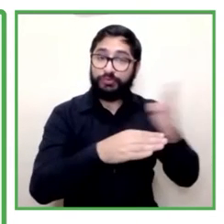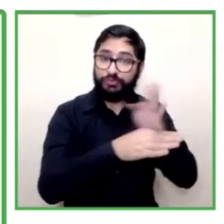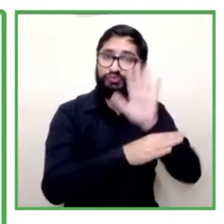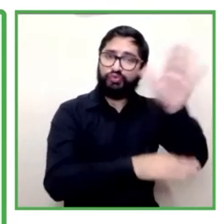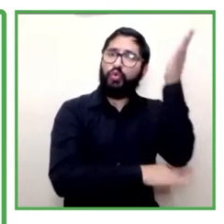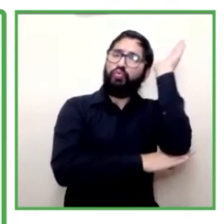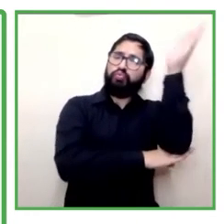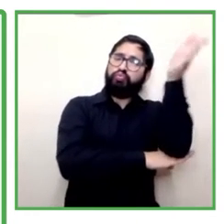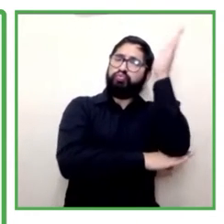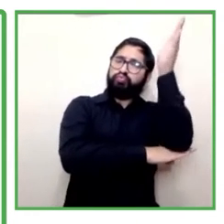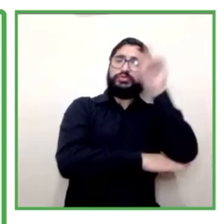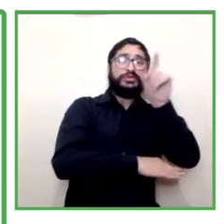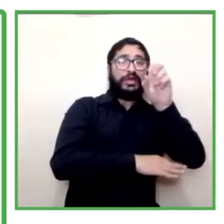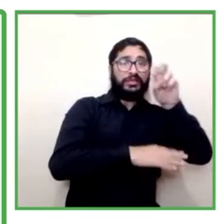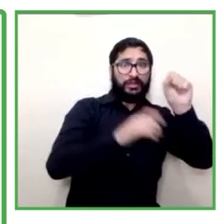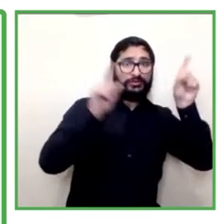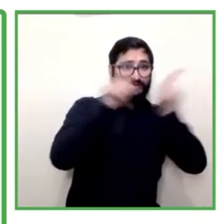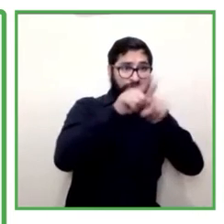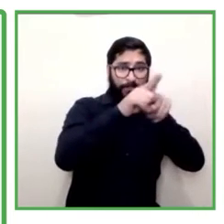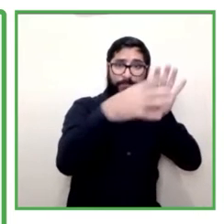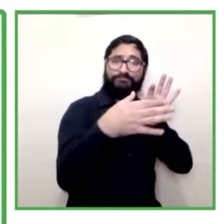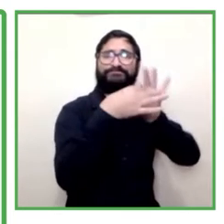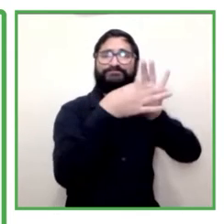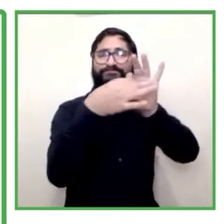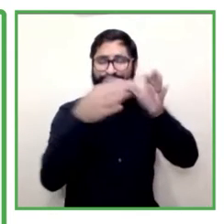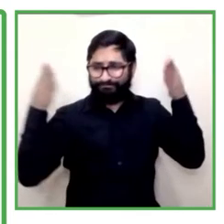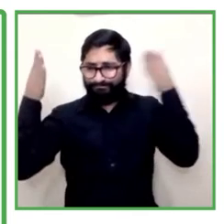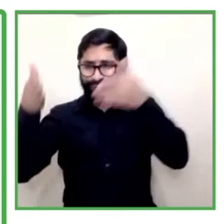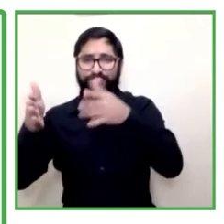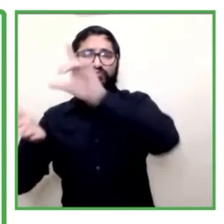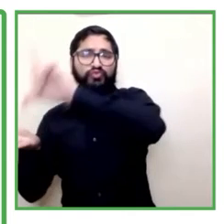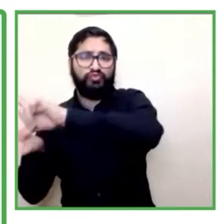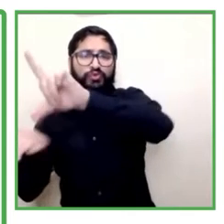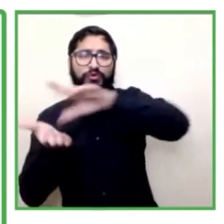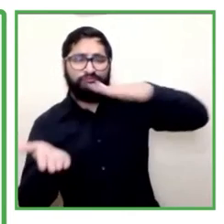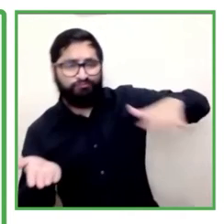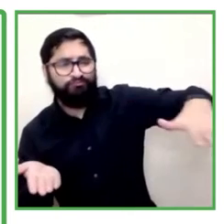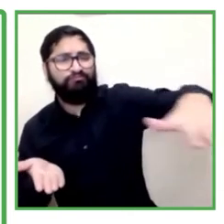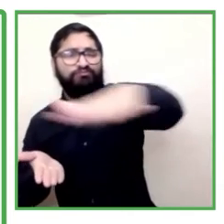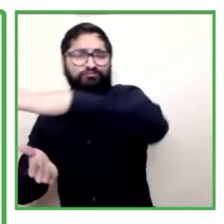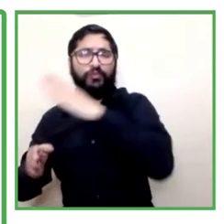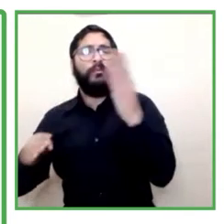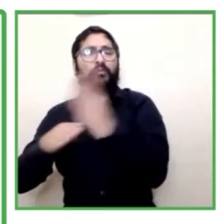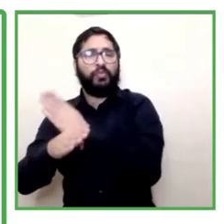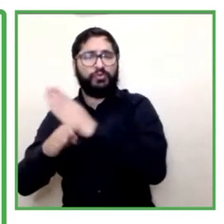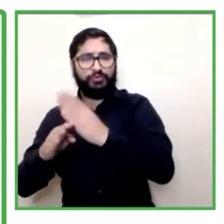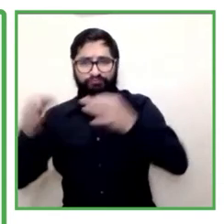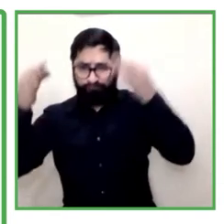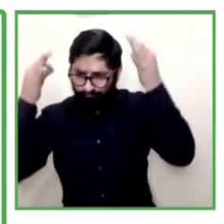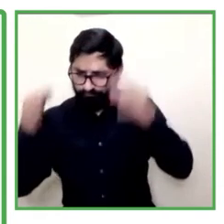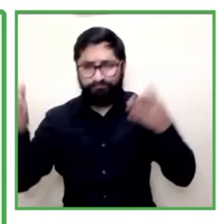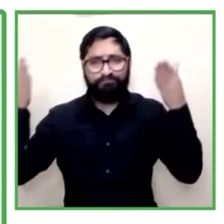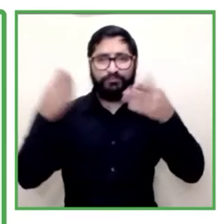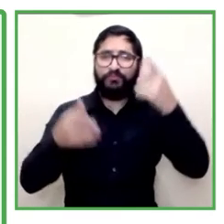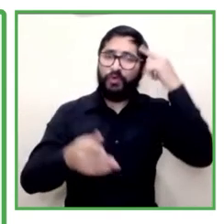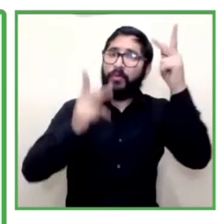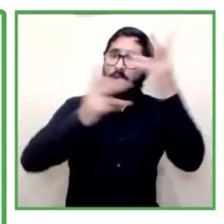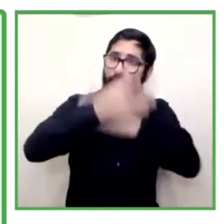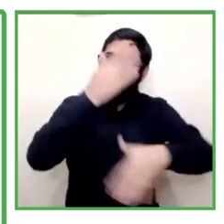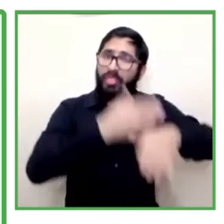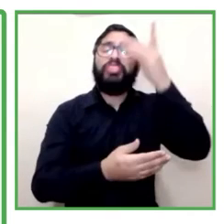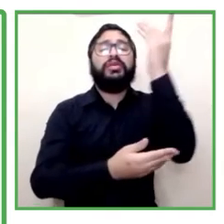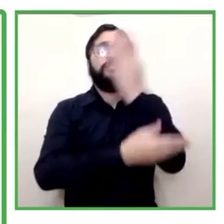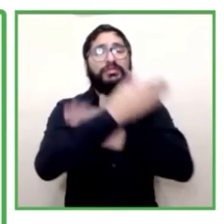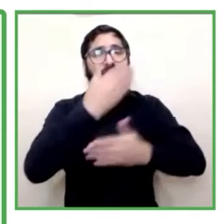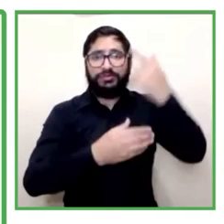sector empresarial para usuarios y personas con discapacidades intelectuales. Eso nos ha permitido movilizar